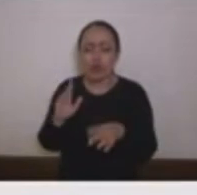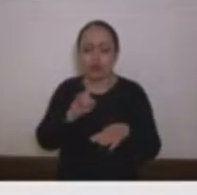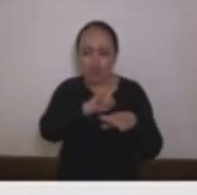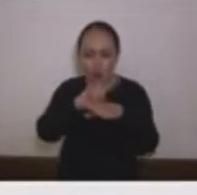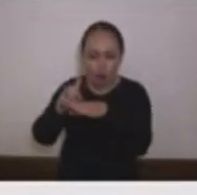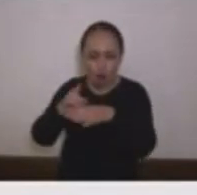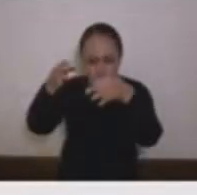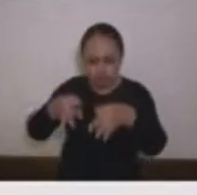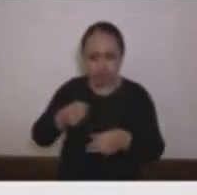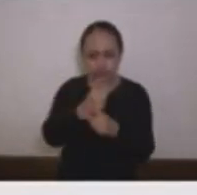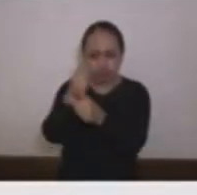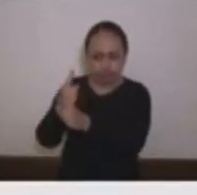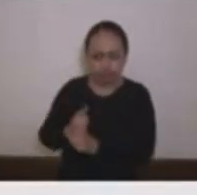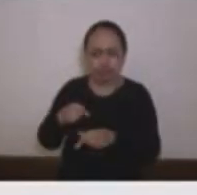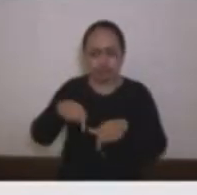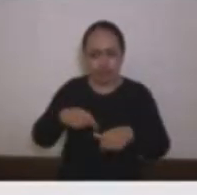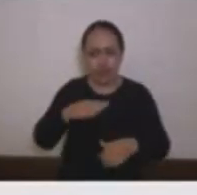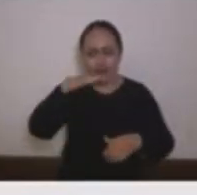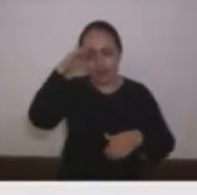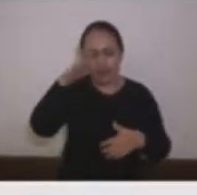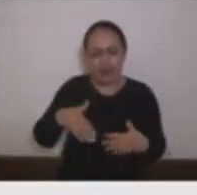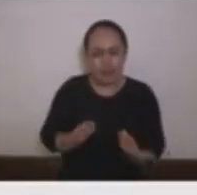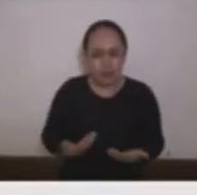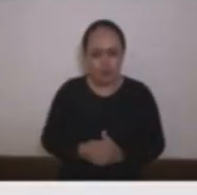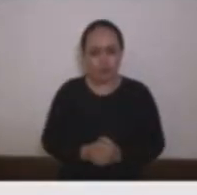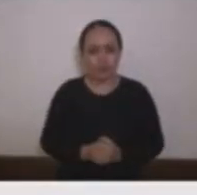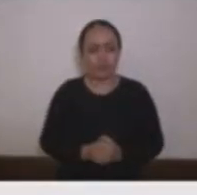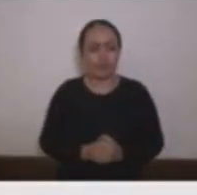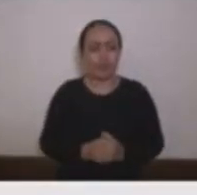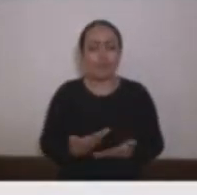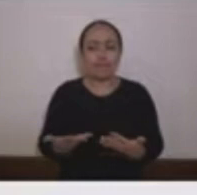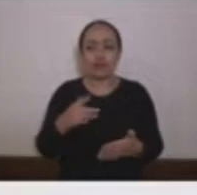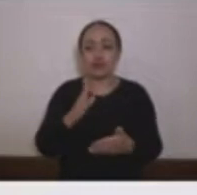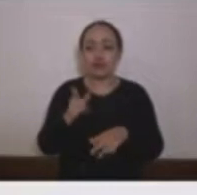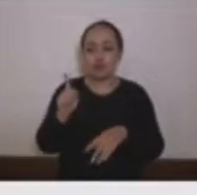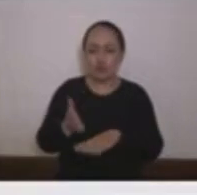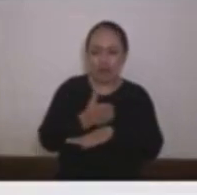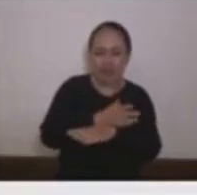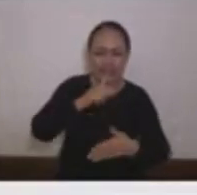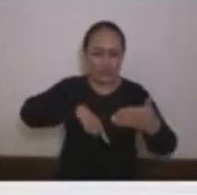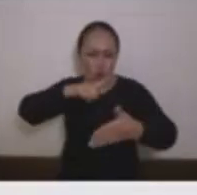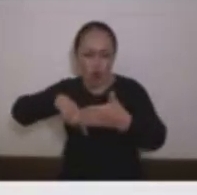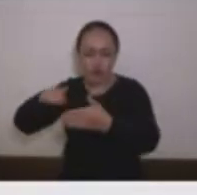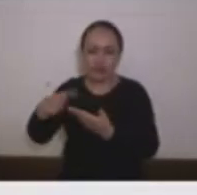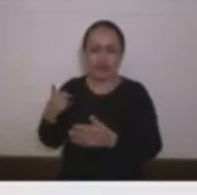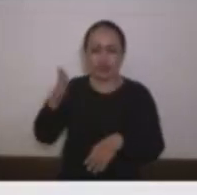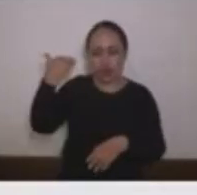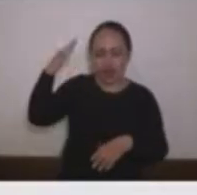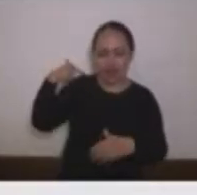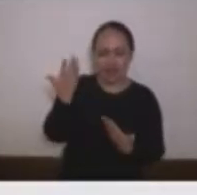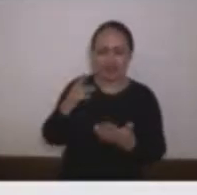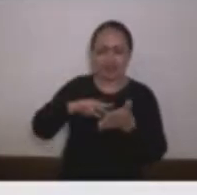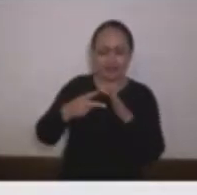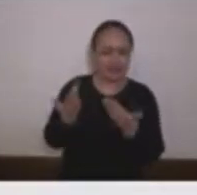que viene realizando la Administración Municipal cuando precisamente ese tipo de contratación fue la que mereció una evaluación desfavorable de la Auditoría General a su